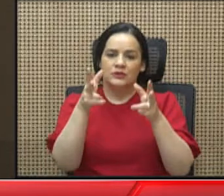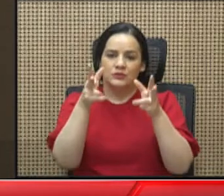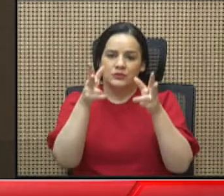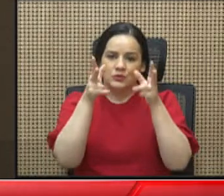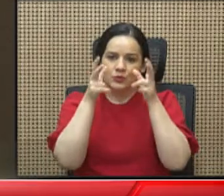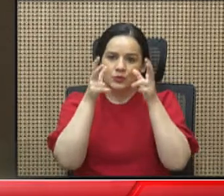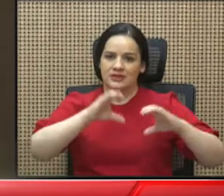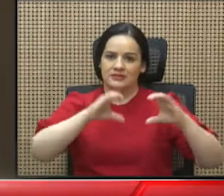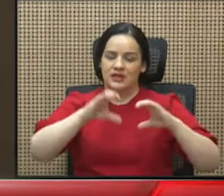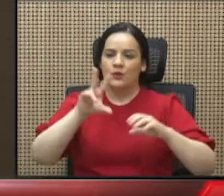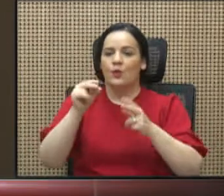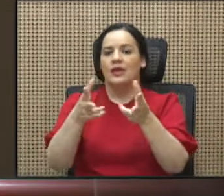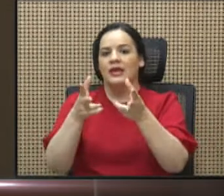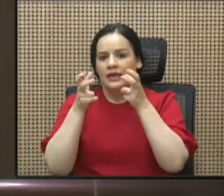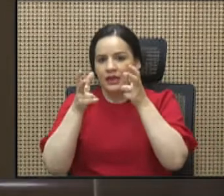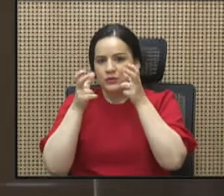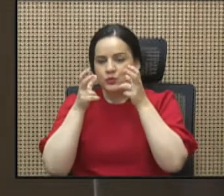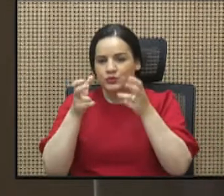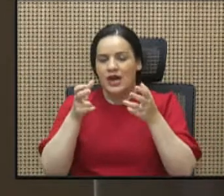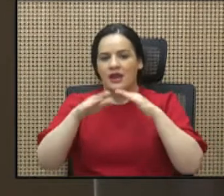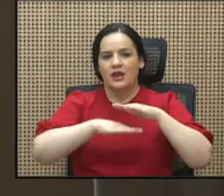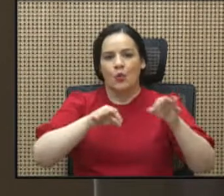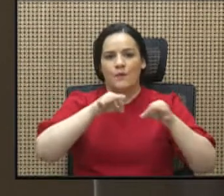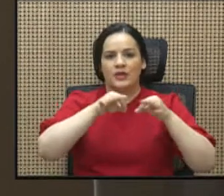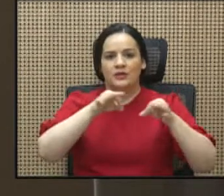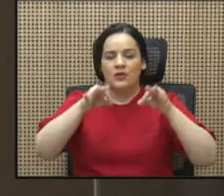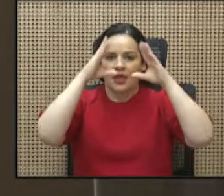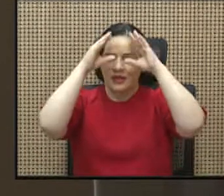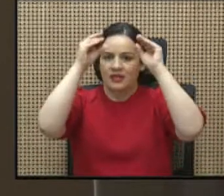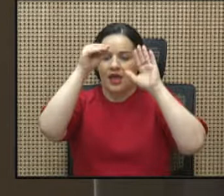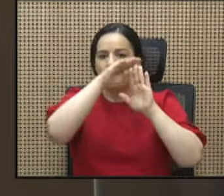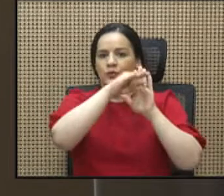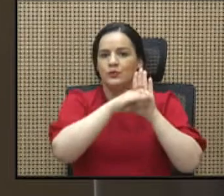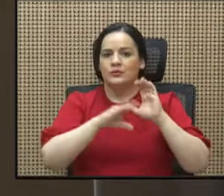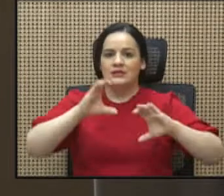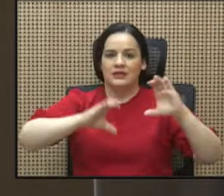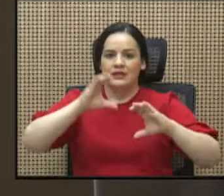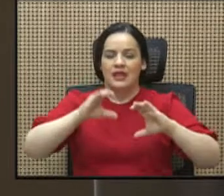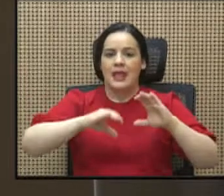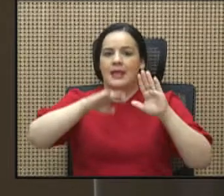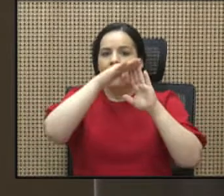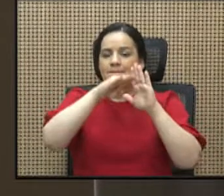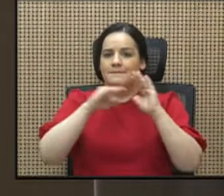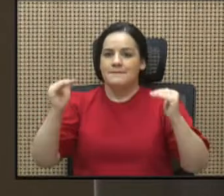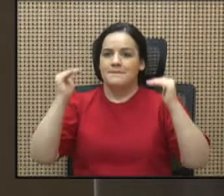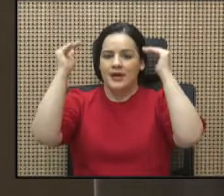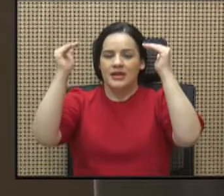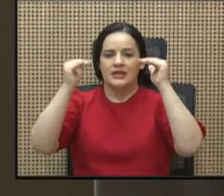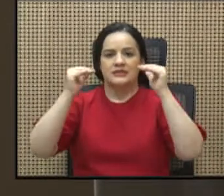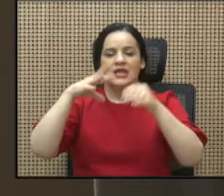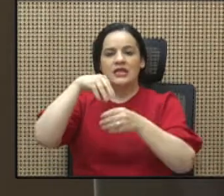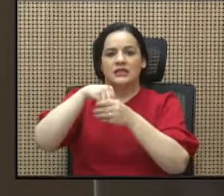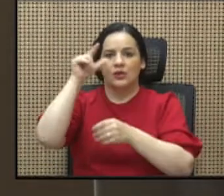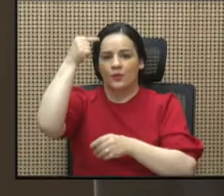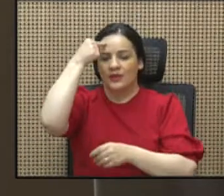escuchar los argumentos de no querer escuchar los datos científicos que paneles intergubernamentales de alto calibre como el